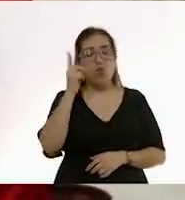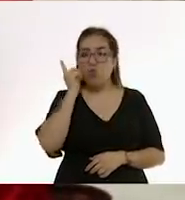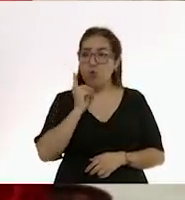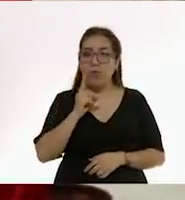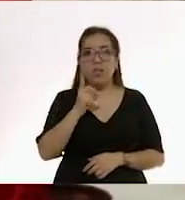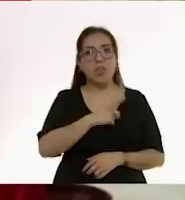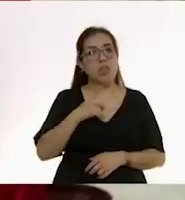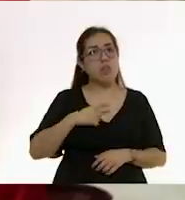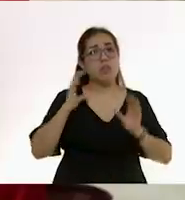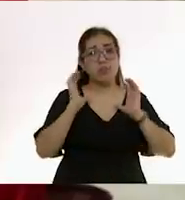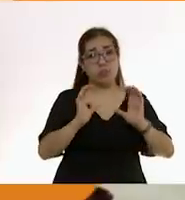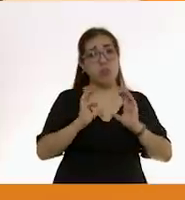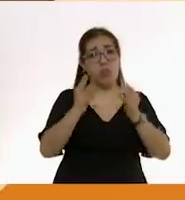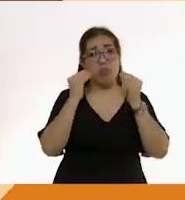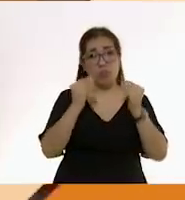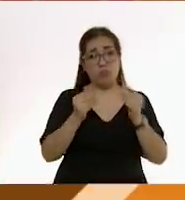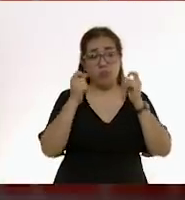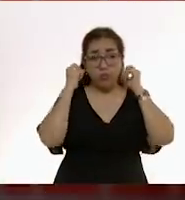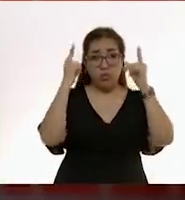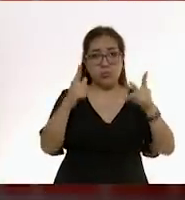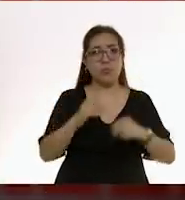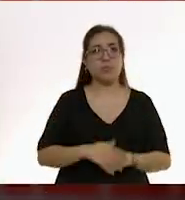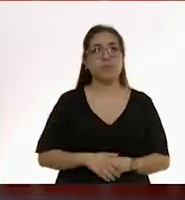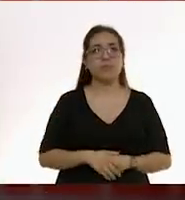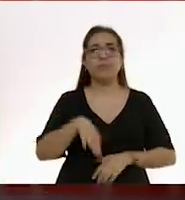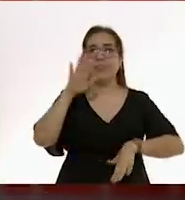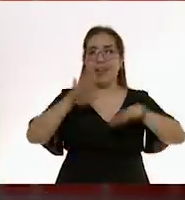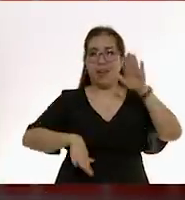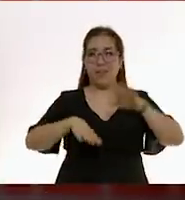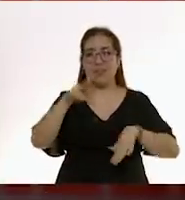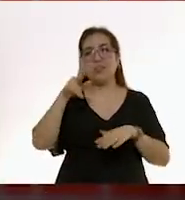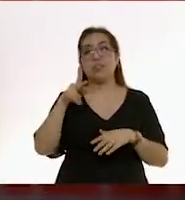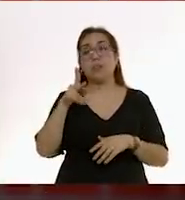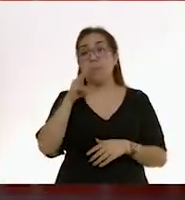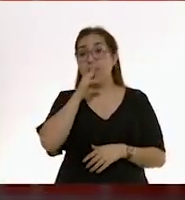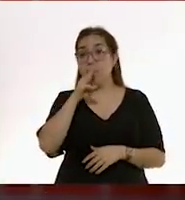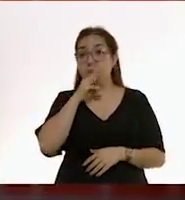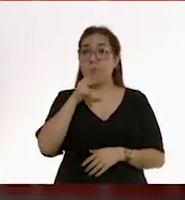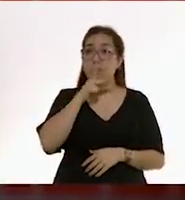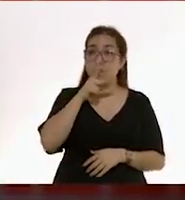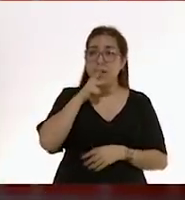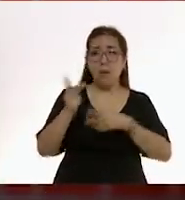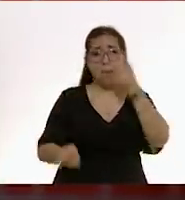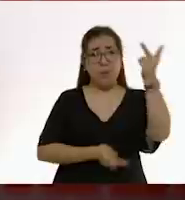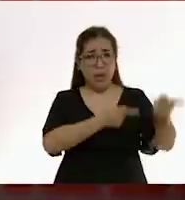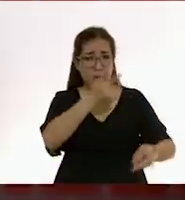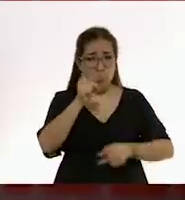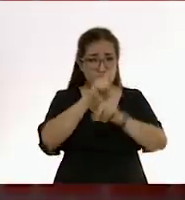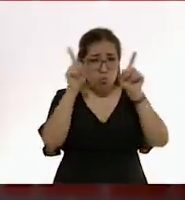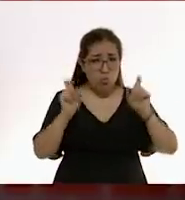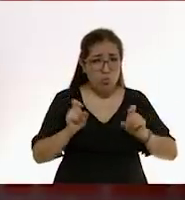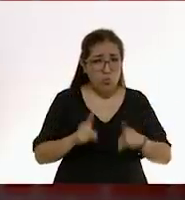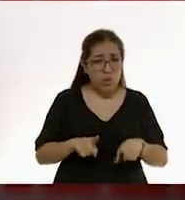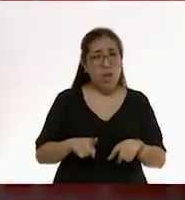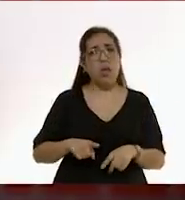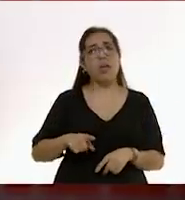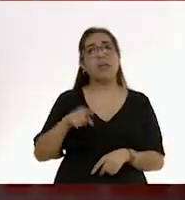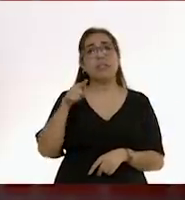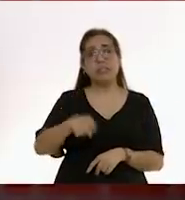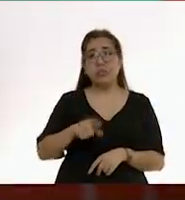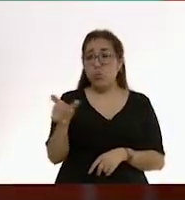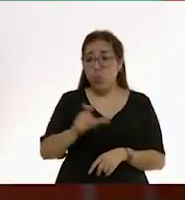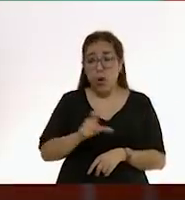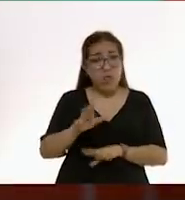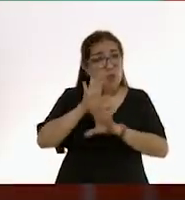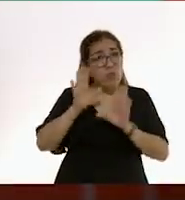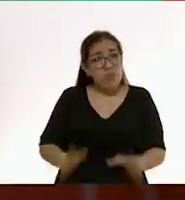porque eso puede ser peligroso para el bebé. Una de las preguntas más frecuentes para las mamás y los papás es ¿cuándo va a dormir toda la noche?